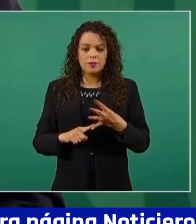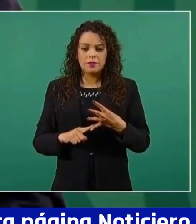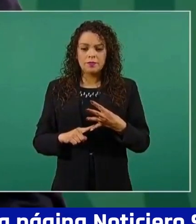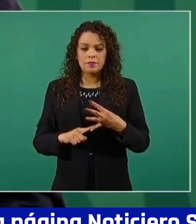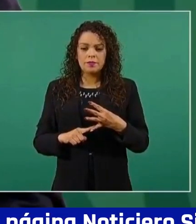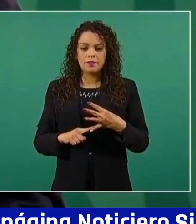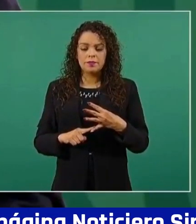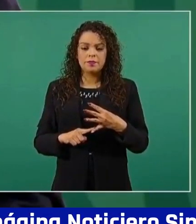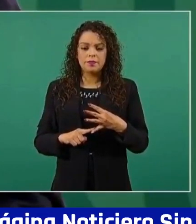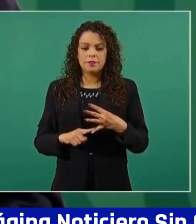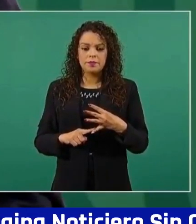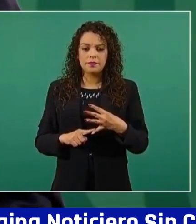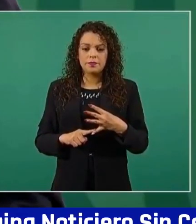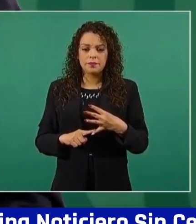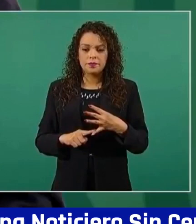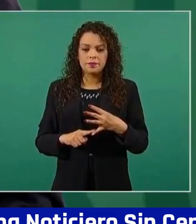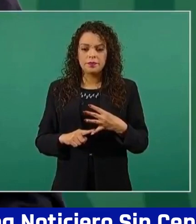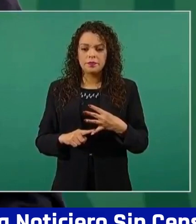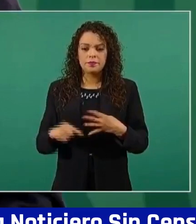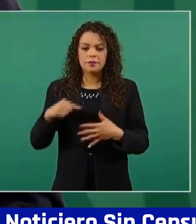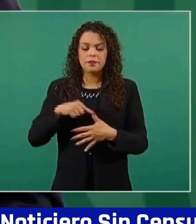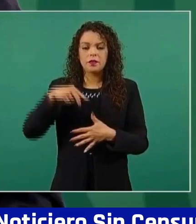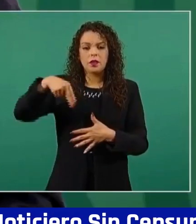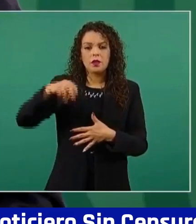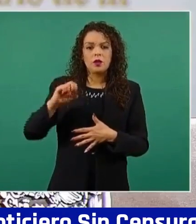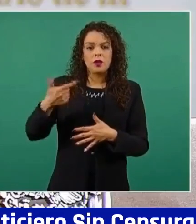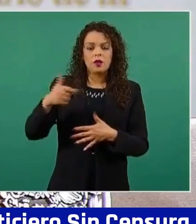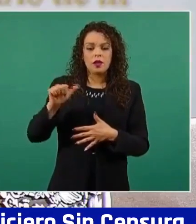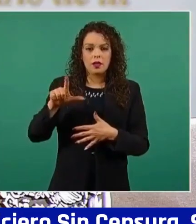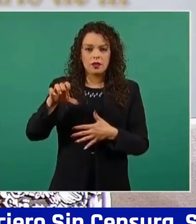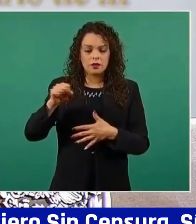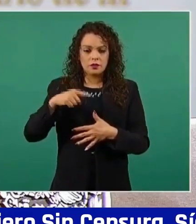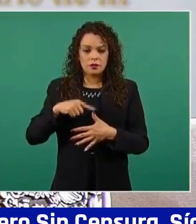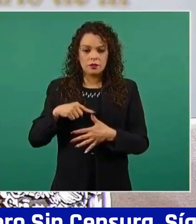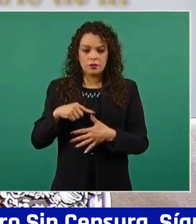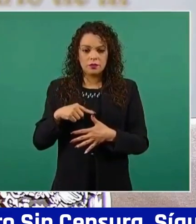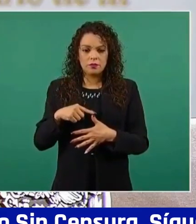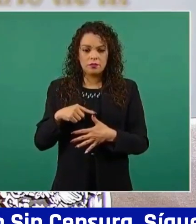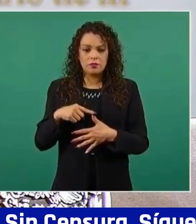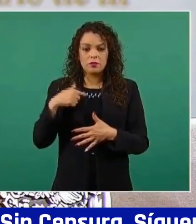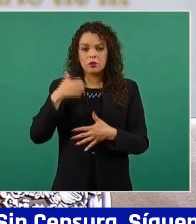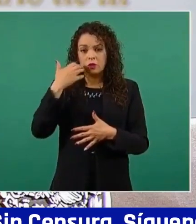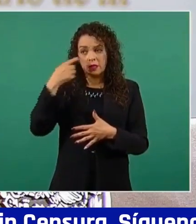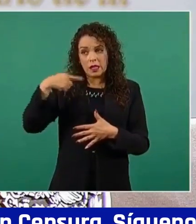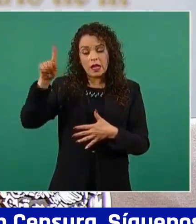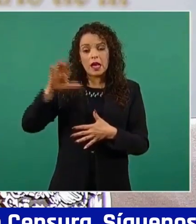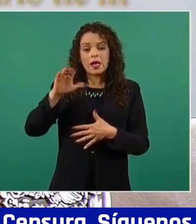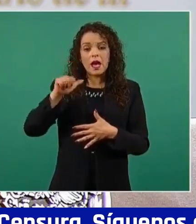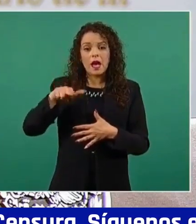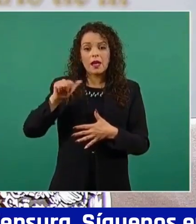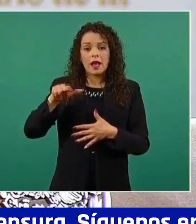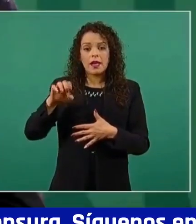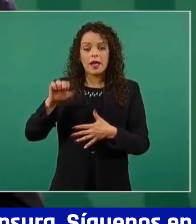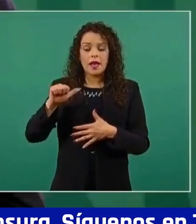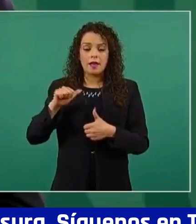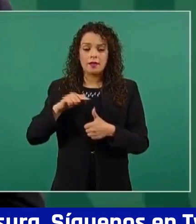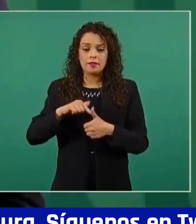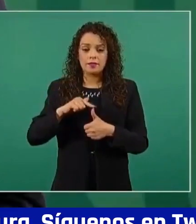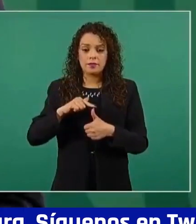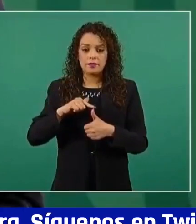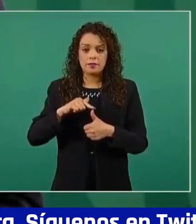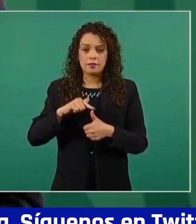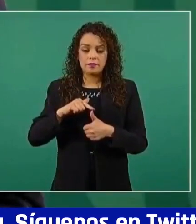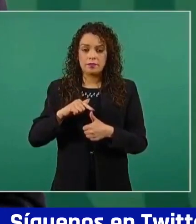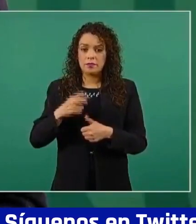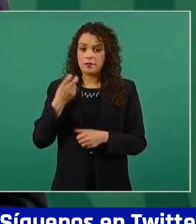vamos a estar en Nogales y quiero ir a Cananea. Hasta ahí nos